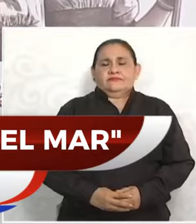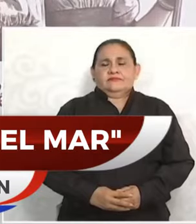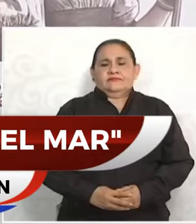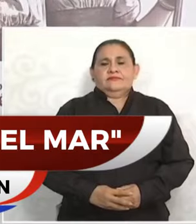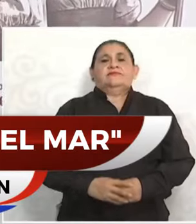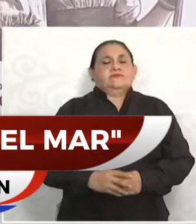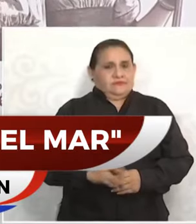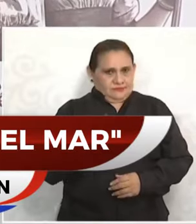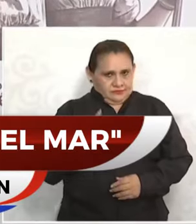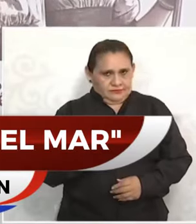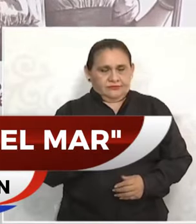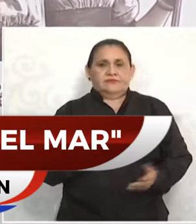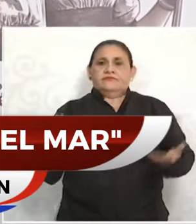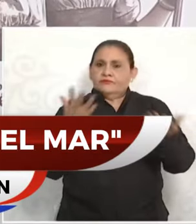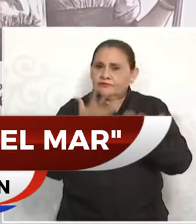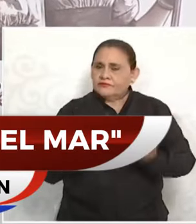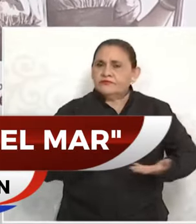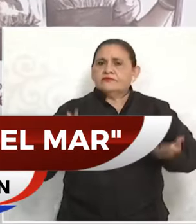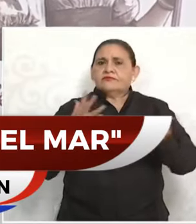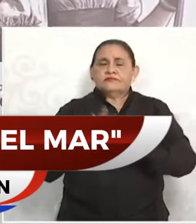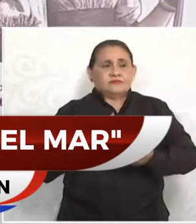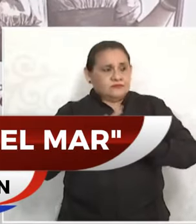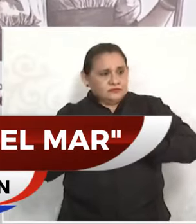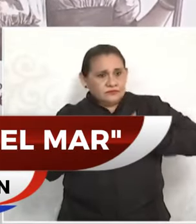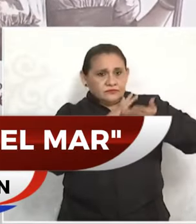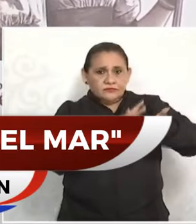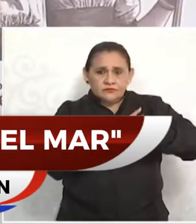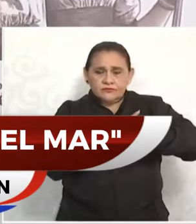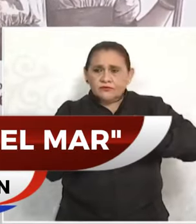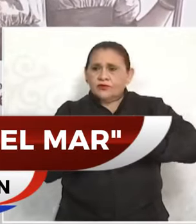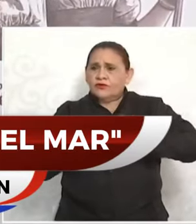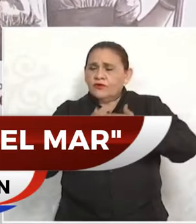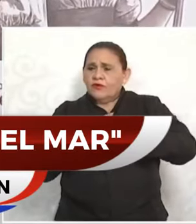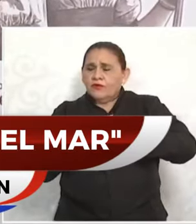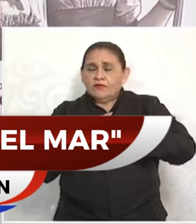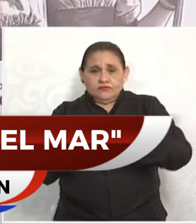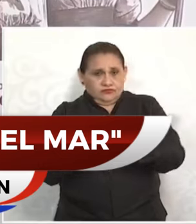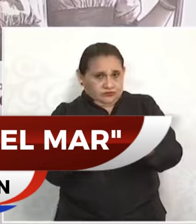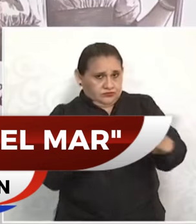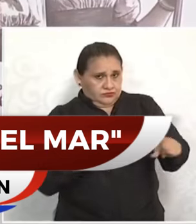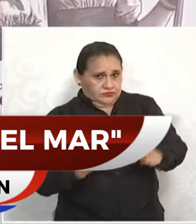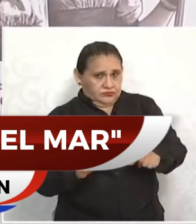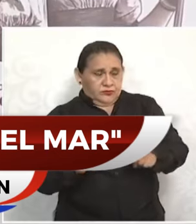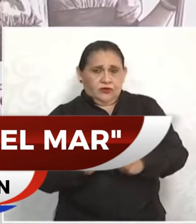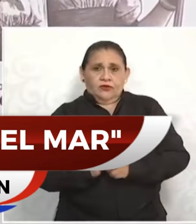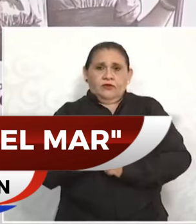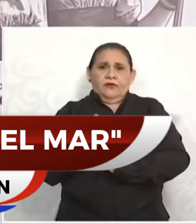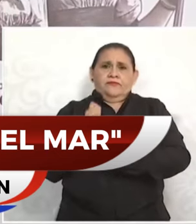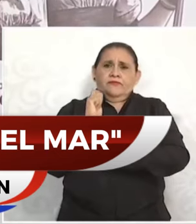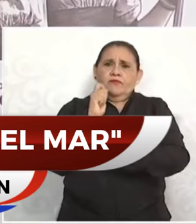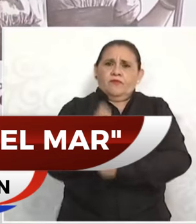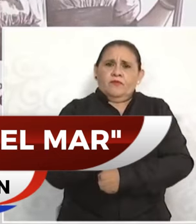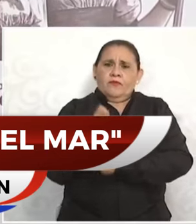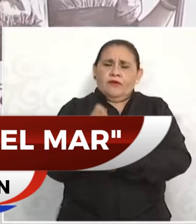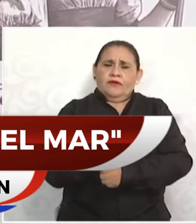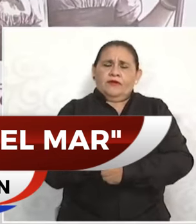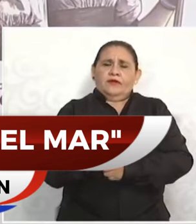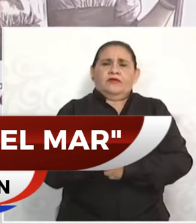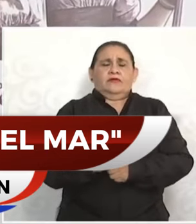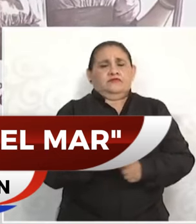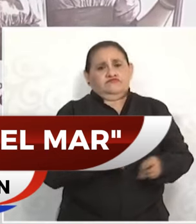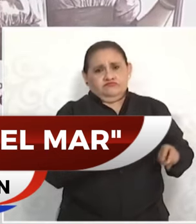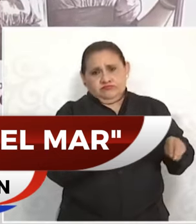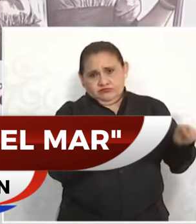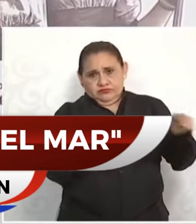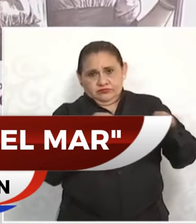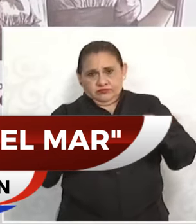Vamos también a hacer que los apoyos lleguen al sector pesquero, por eso anuncio con mucho orgullo